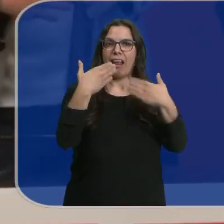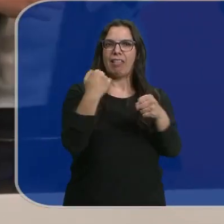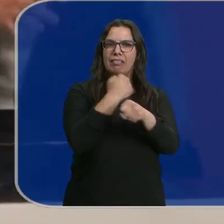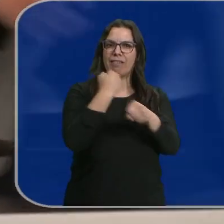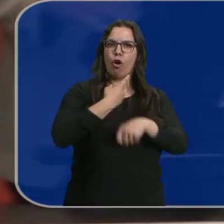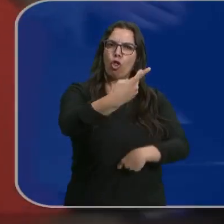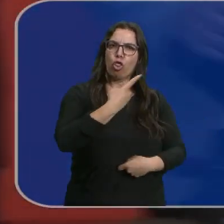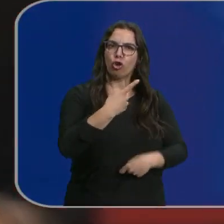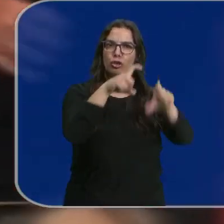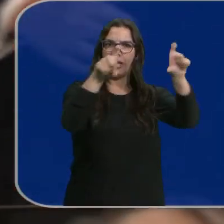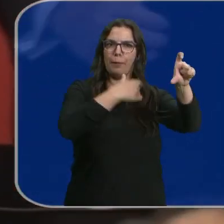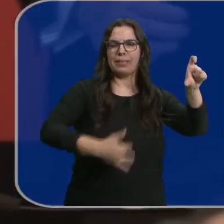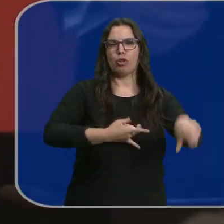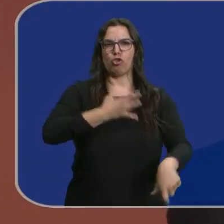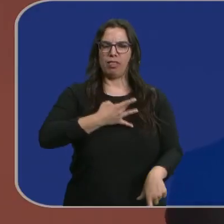de sindicatos y patronal.